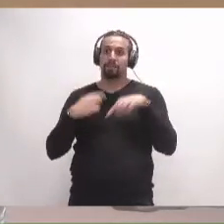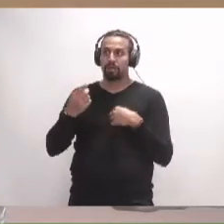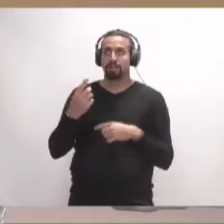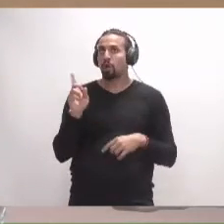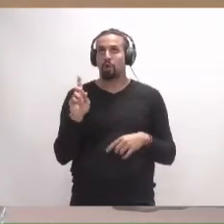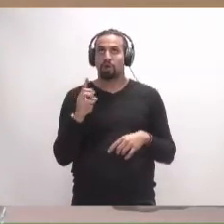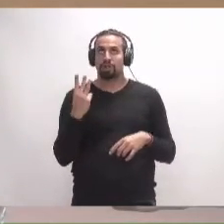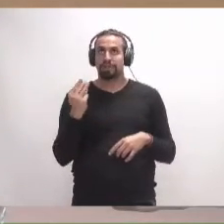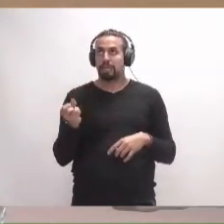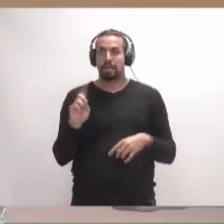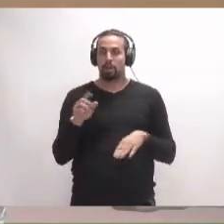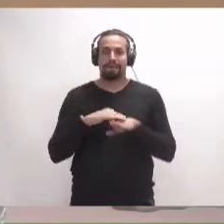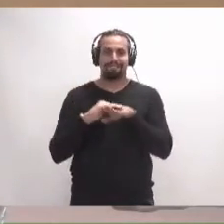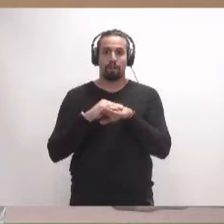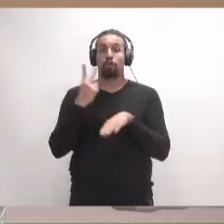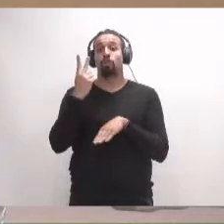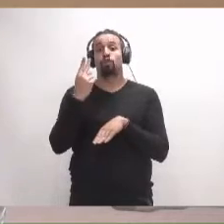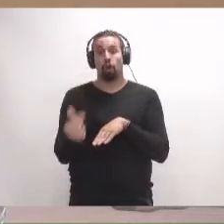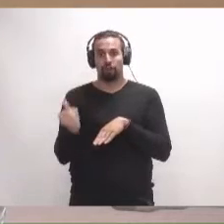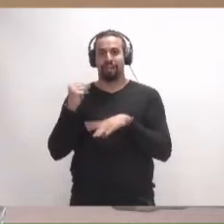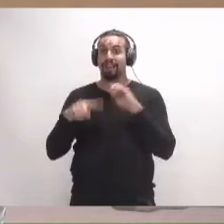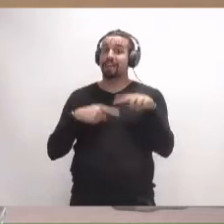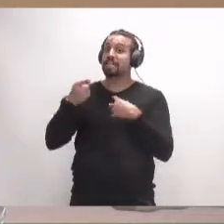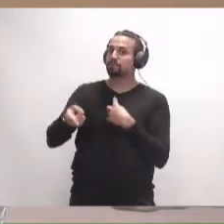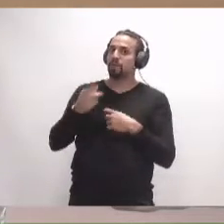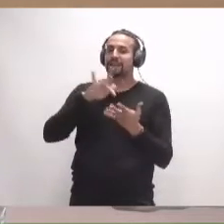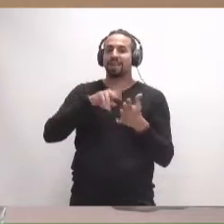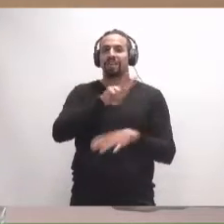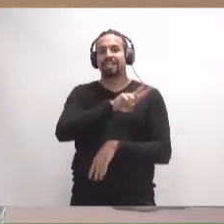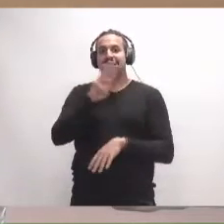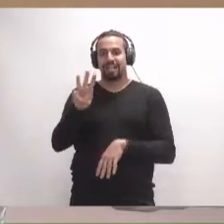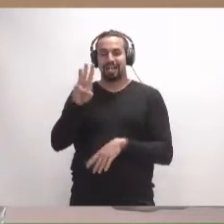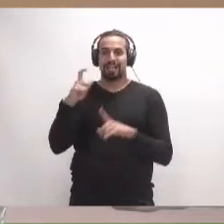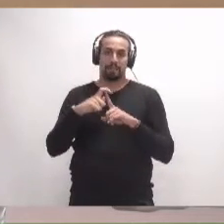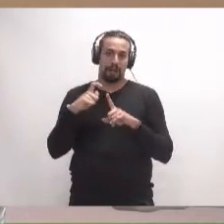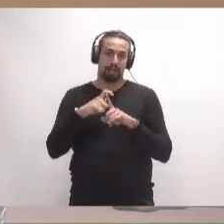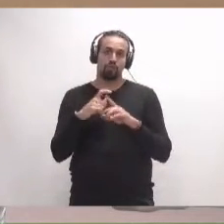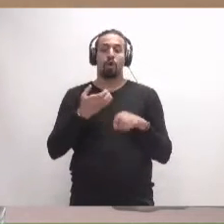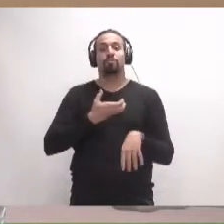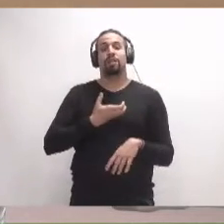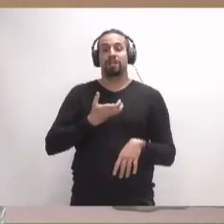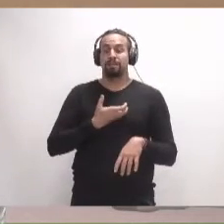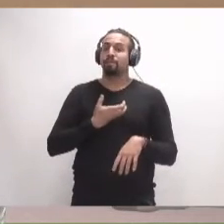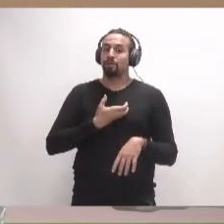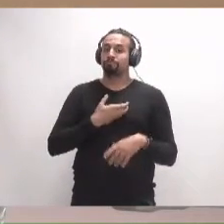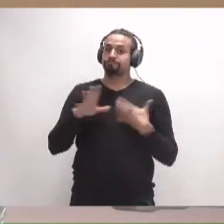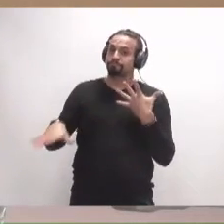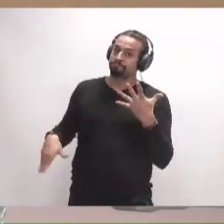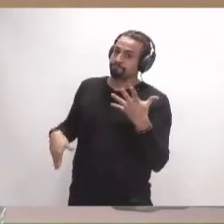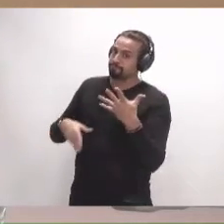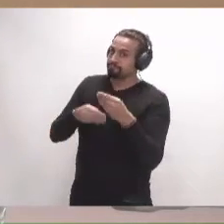días no, disculpen, dos días después, el 23 de mayo es cuando el municipio aporta la